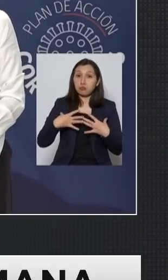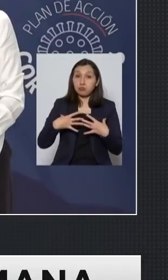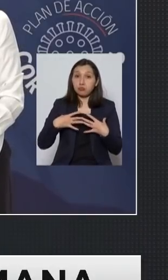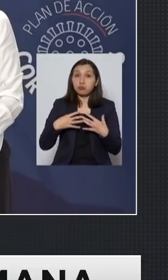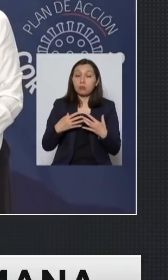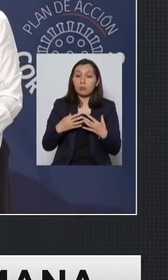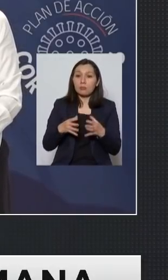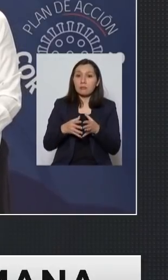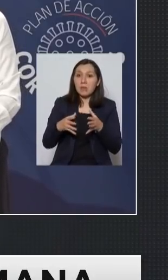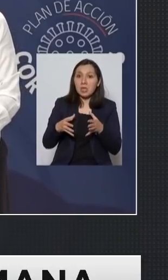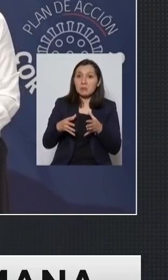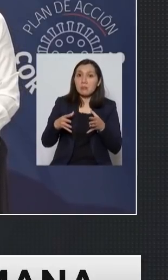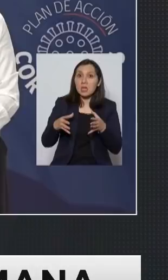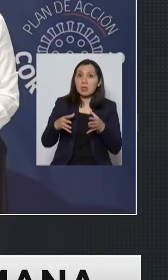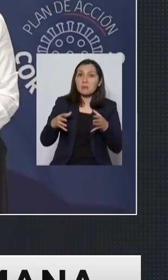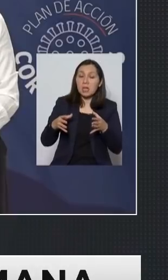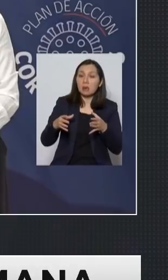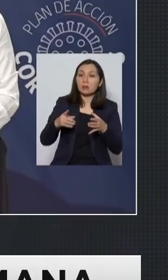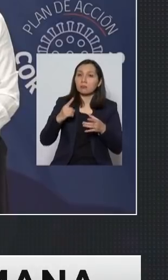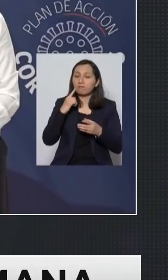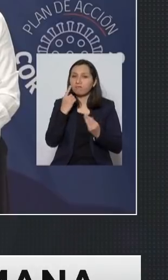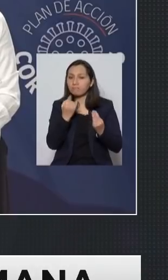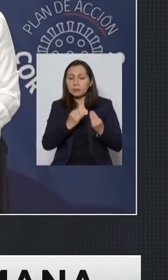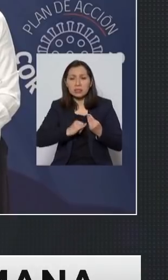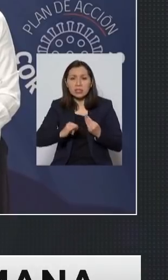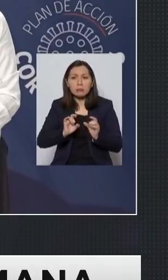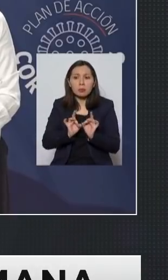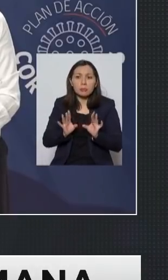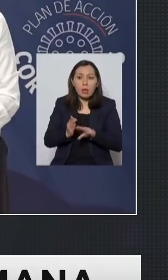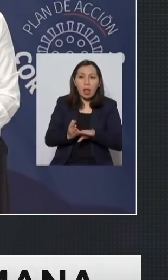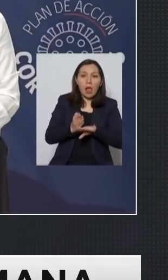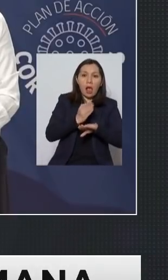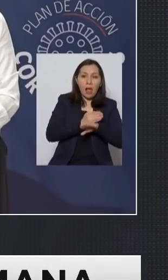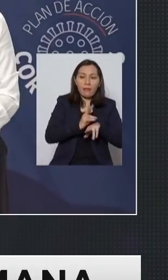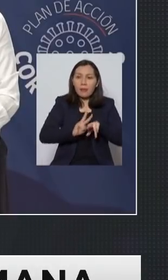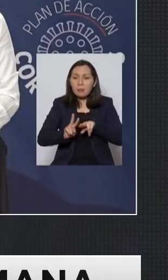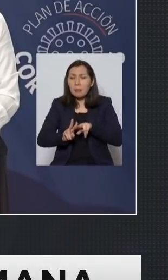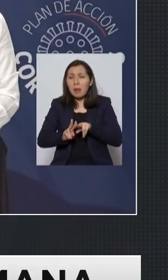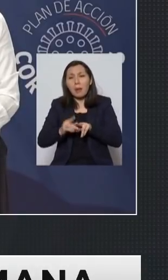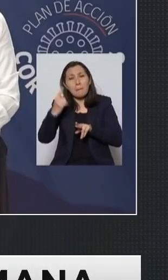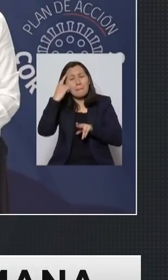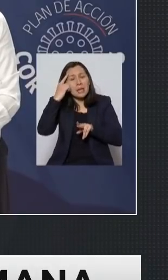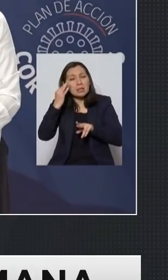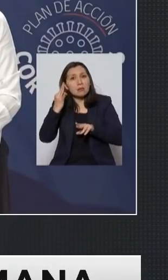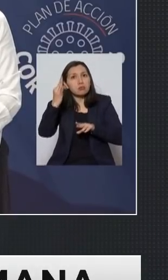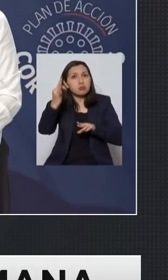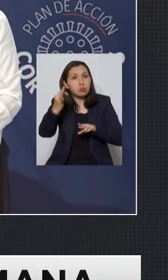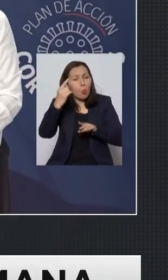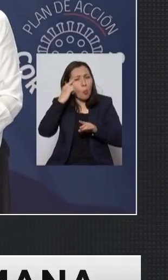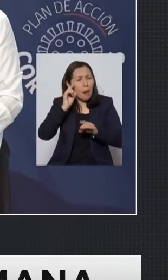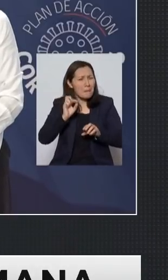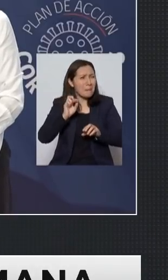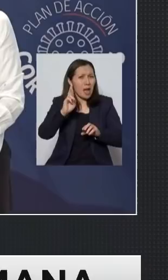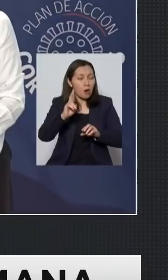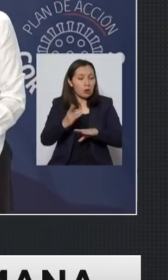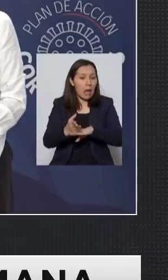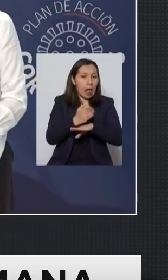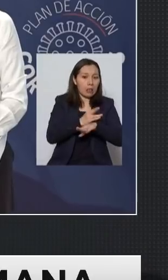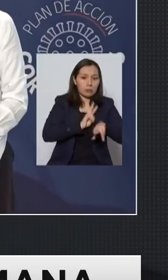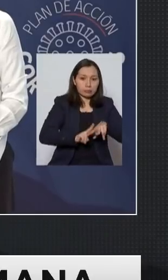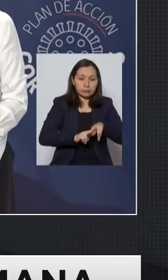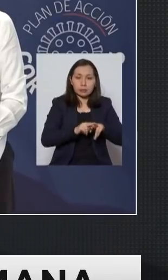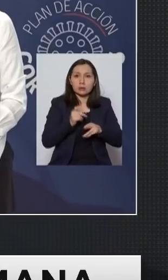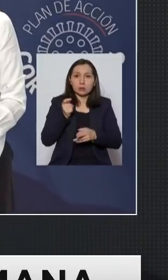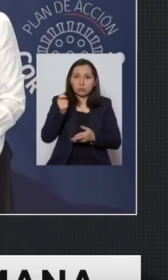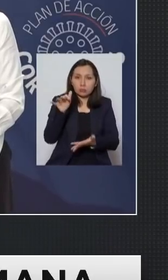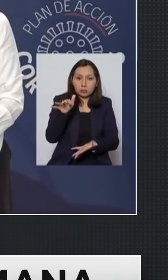aumenta y nos hemos seguido poniendo siempre en escenarios muy duros para efectivamente